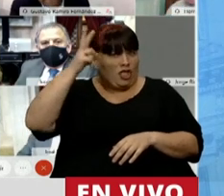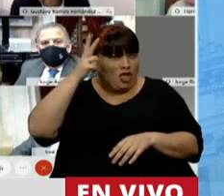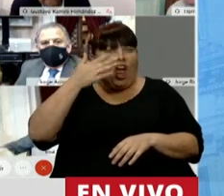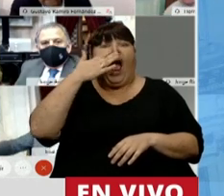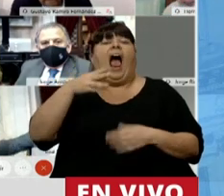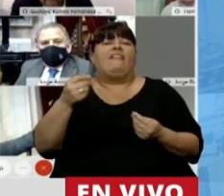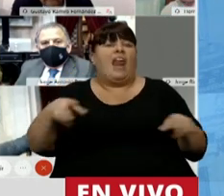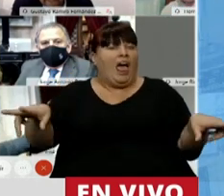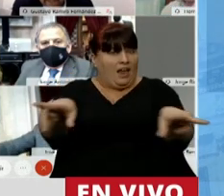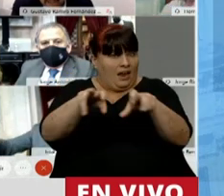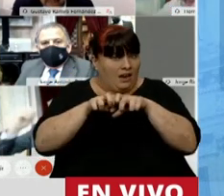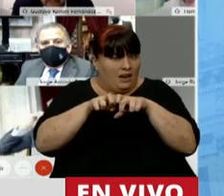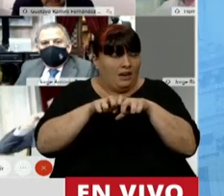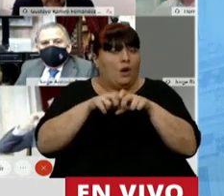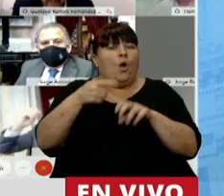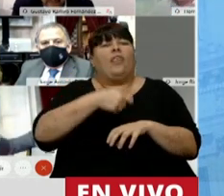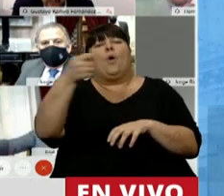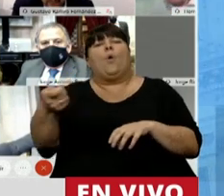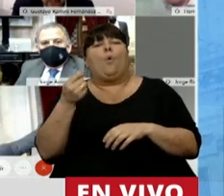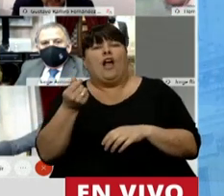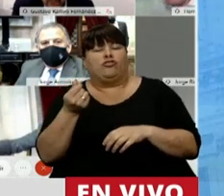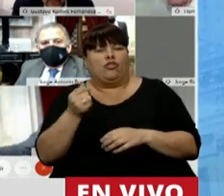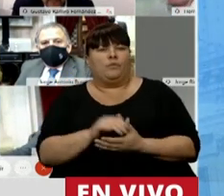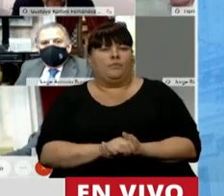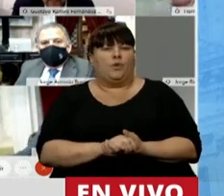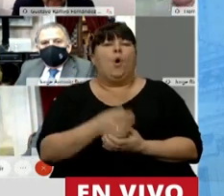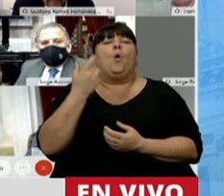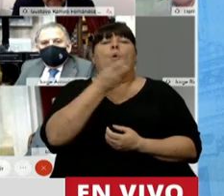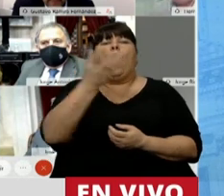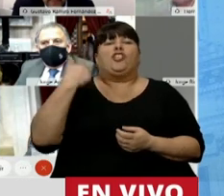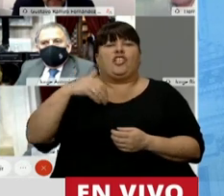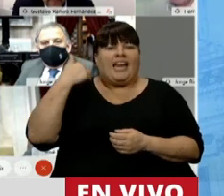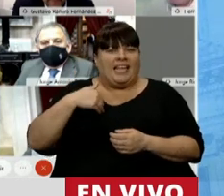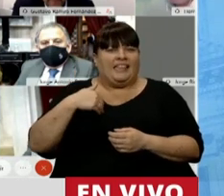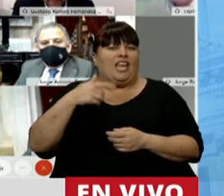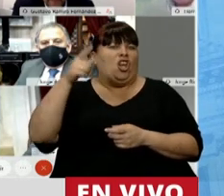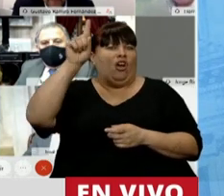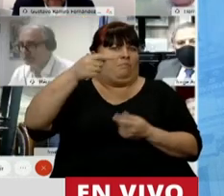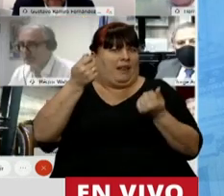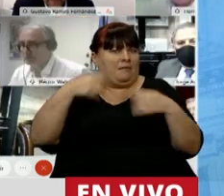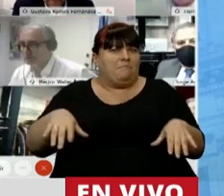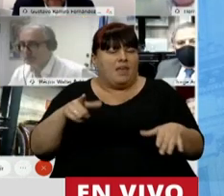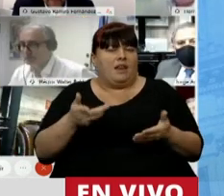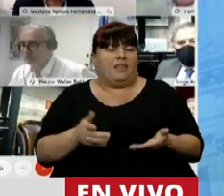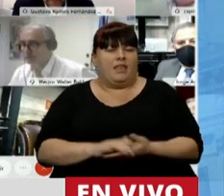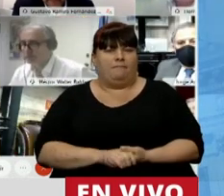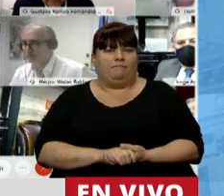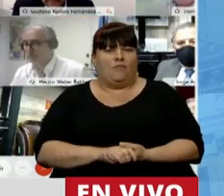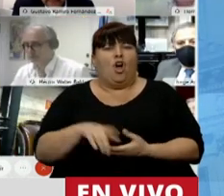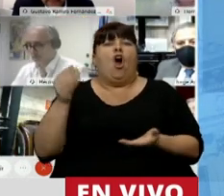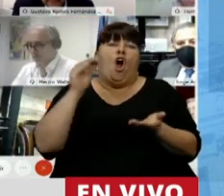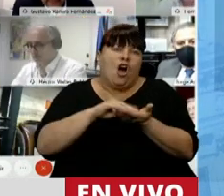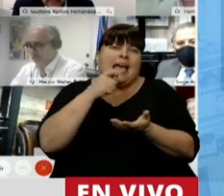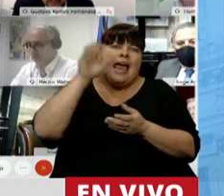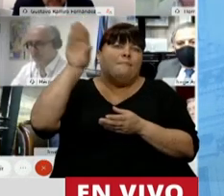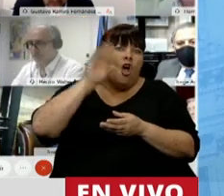resultó que se recaudó, cuánto se devolvió, cuántos argentinos trajeron ese default. No tomemos otra